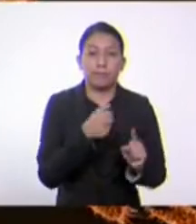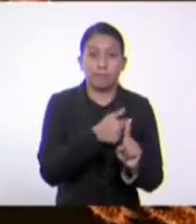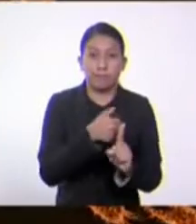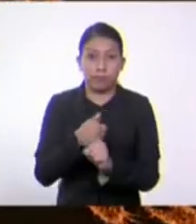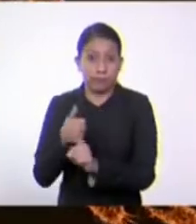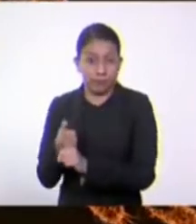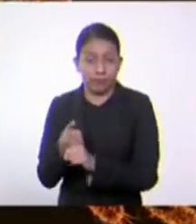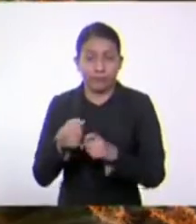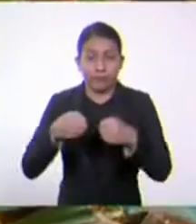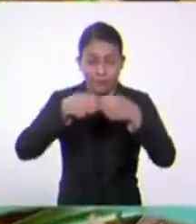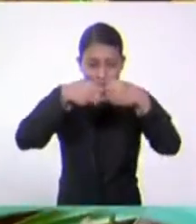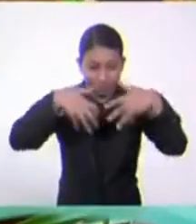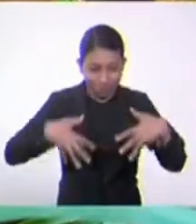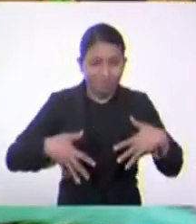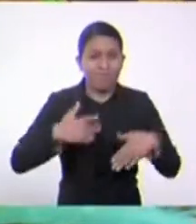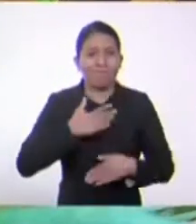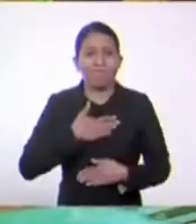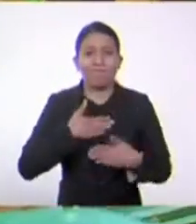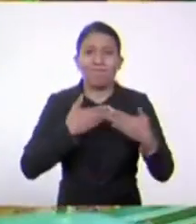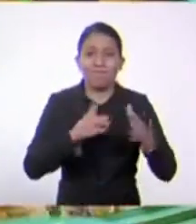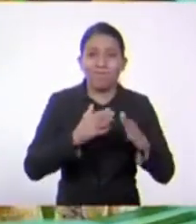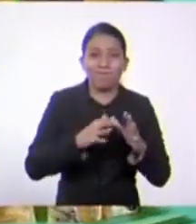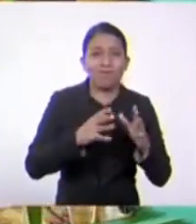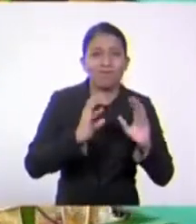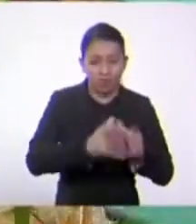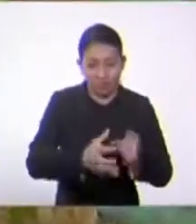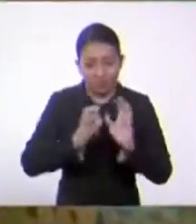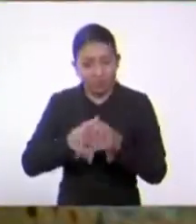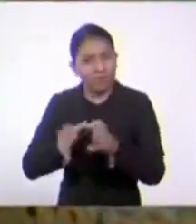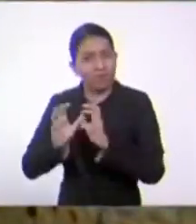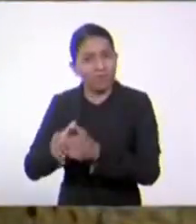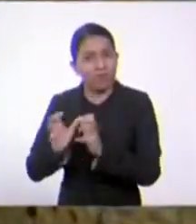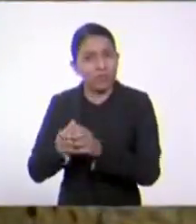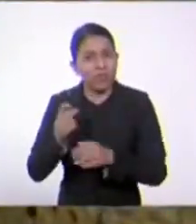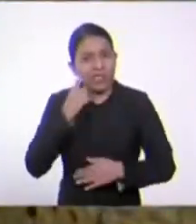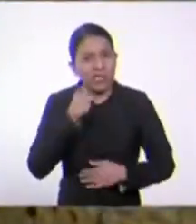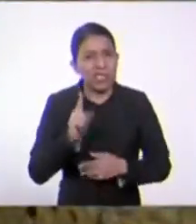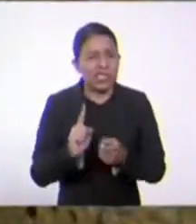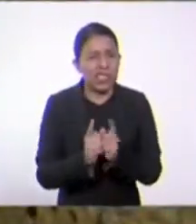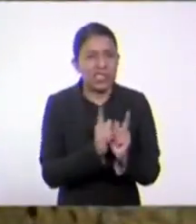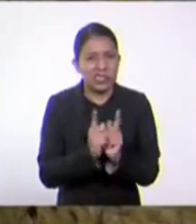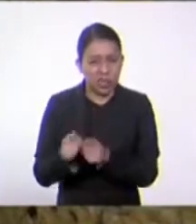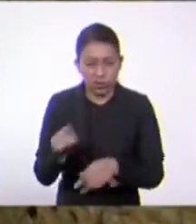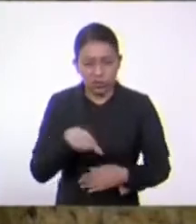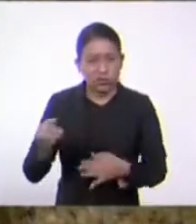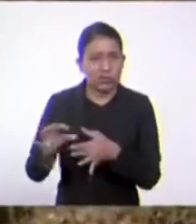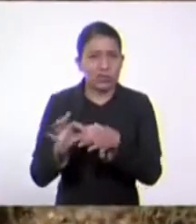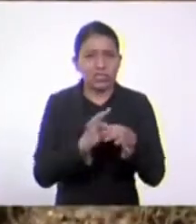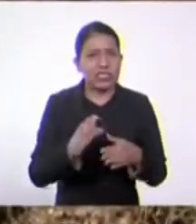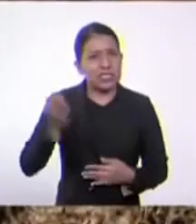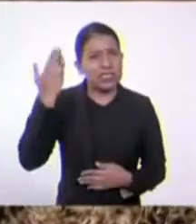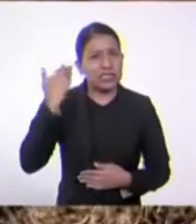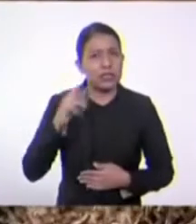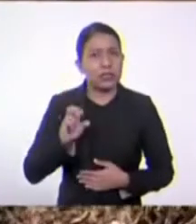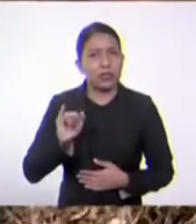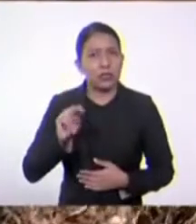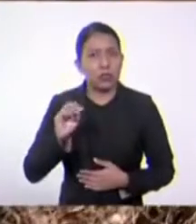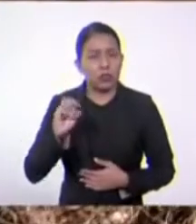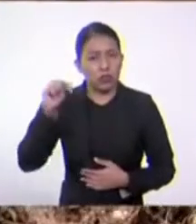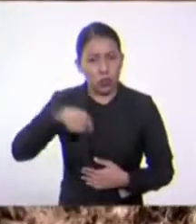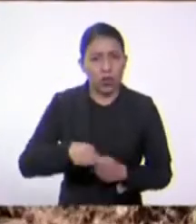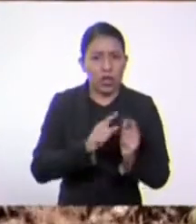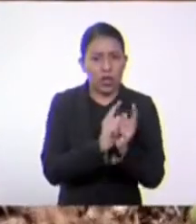debería contener a los distintos reinos, una forma de ver las relaciones entre los antiguos reinos y sus